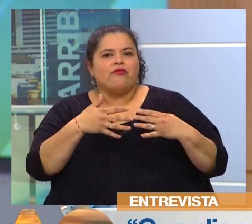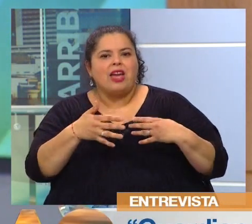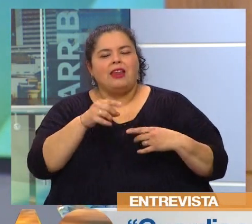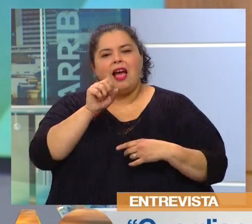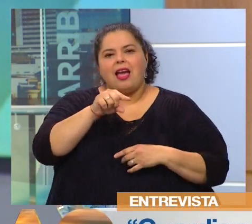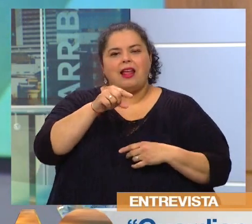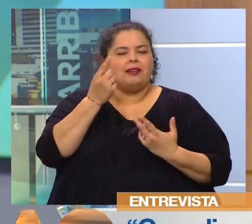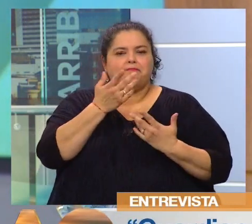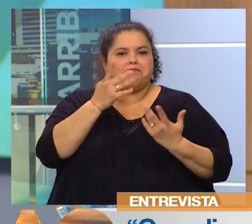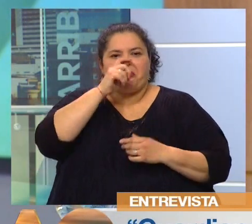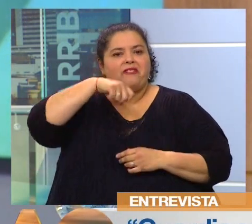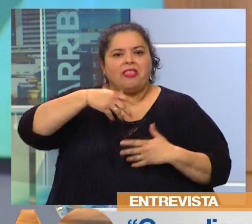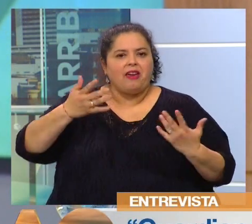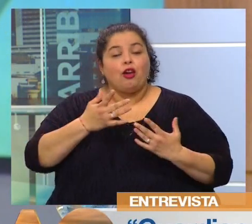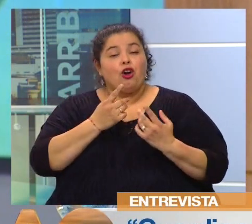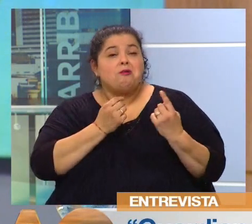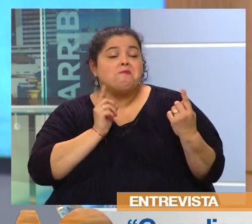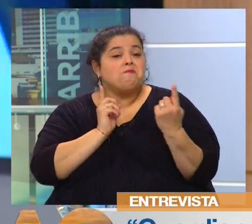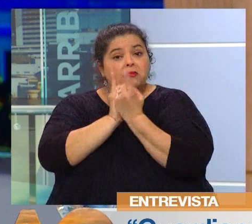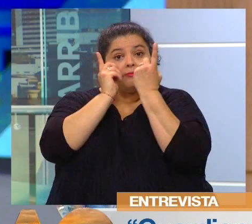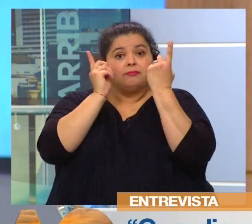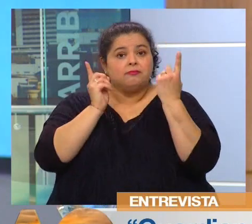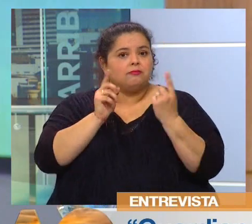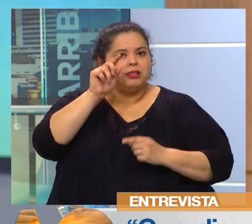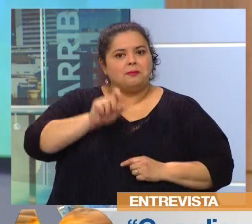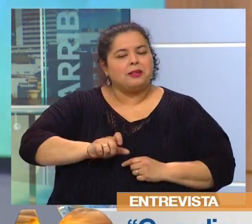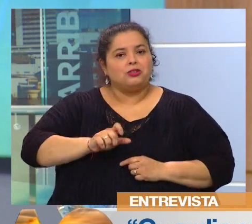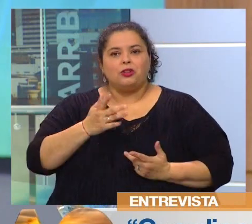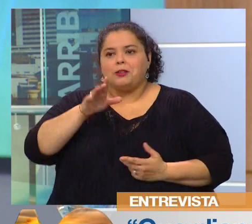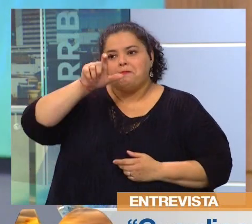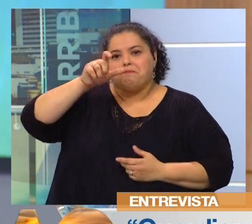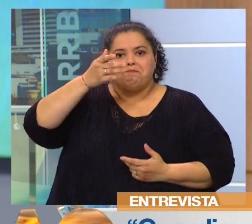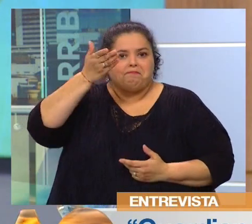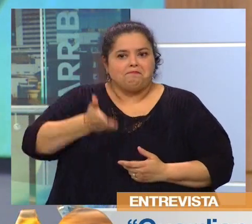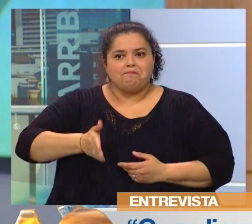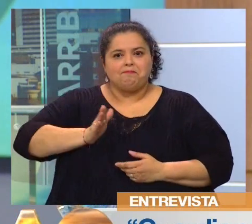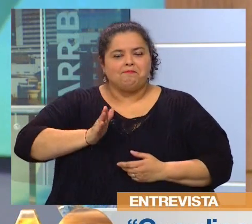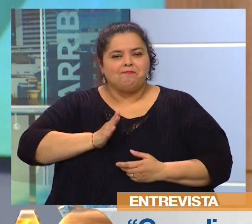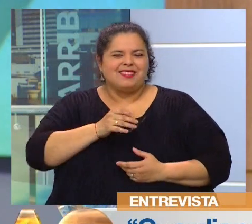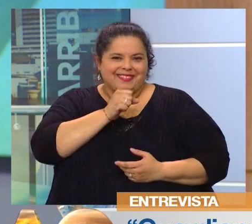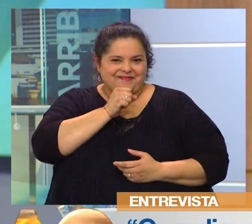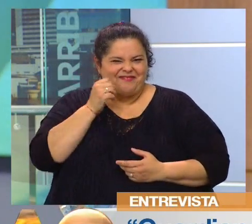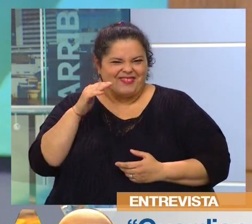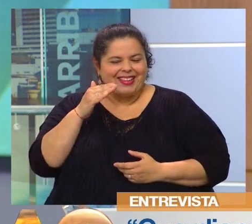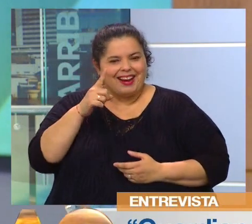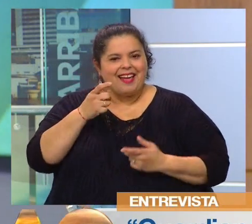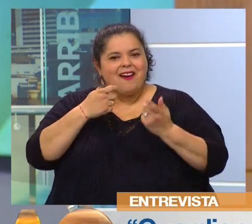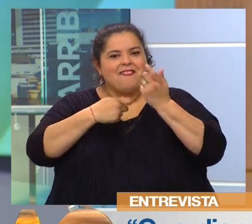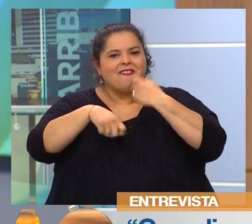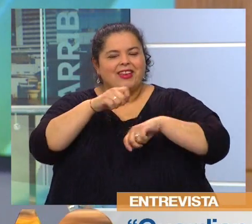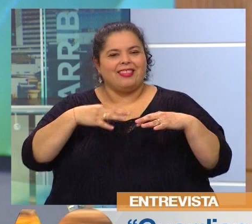podés encontrar con, de repente, como me encontré yo, con una veterana que te está vendiendo ropa de segunda mano.